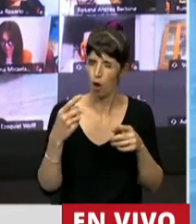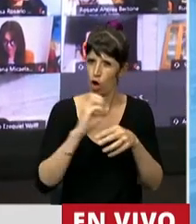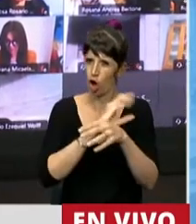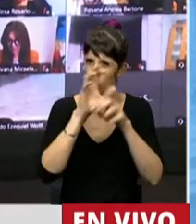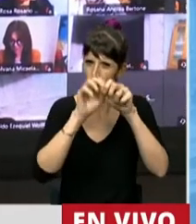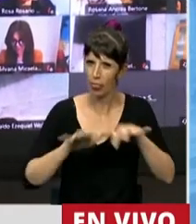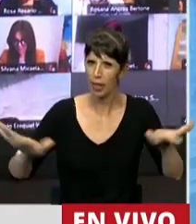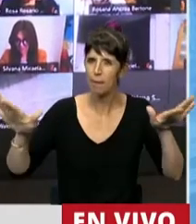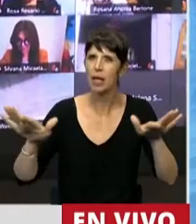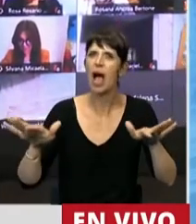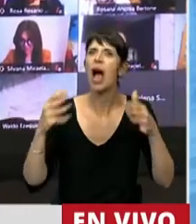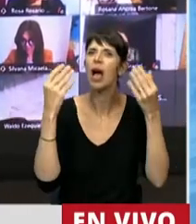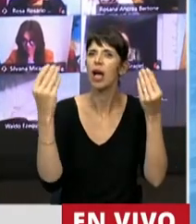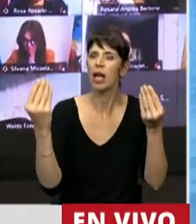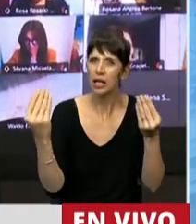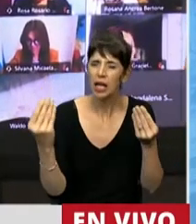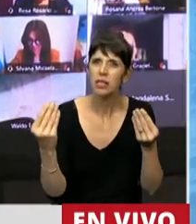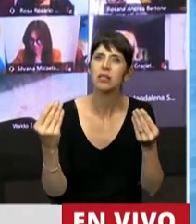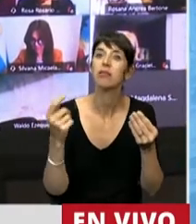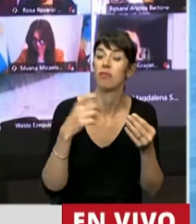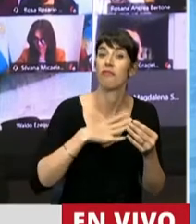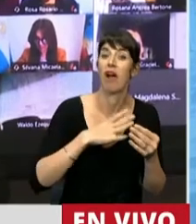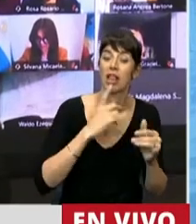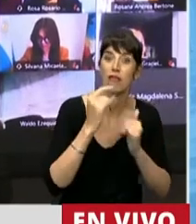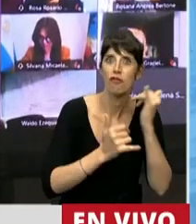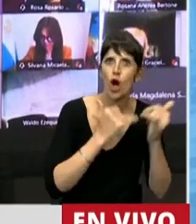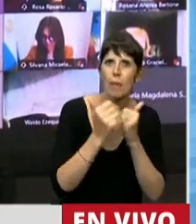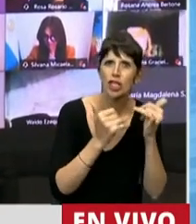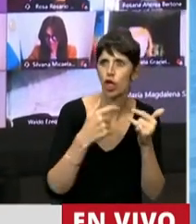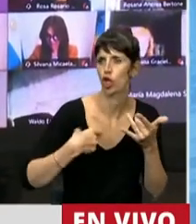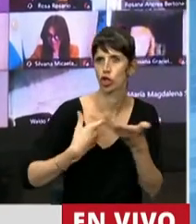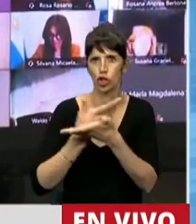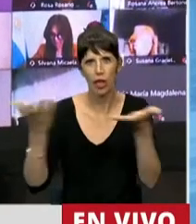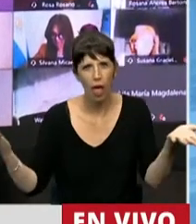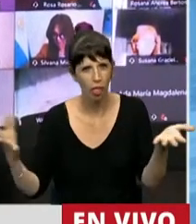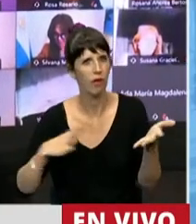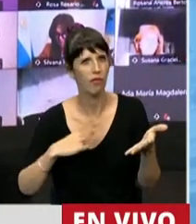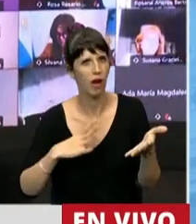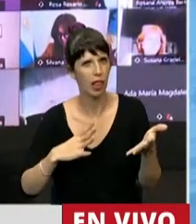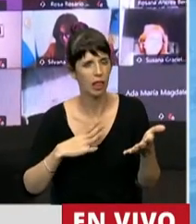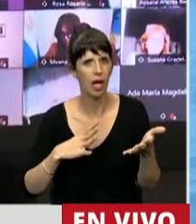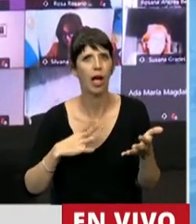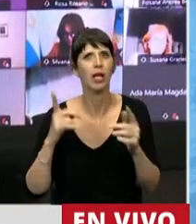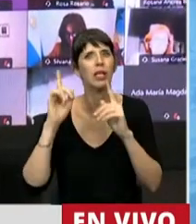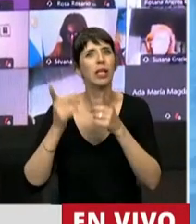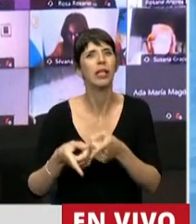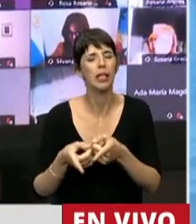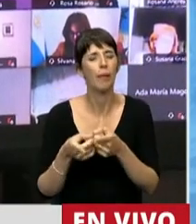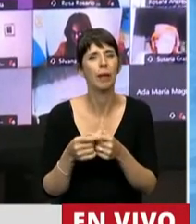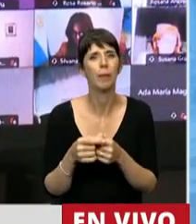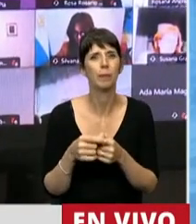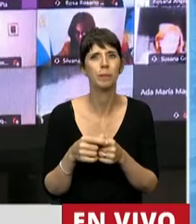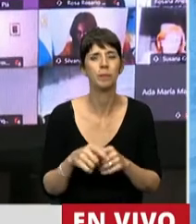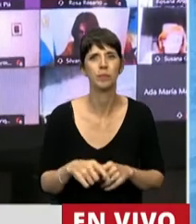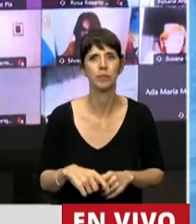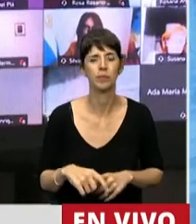se refiere a lo que es la desinformación y las consecuencias que no solamente tiene nuestra sociedad, sino que específicamente ha tenido con respecto